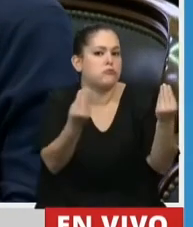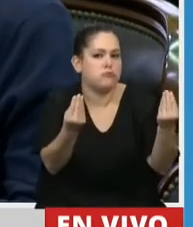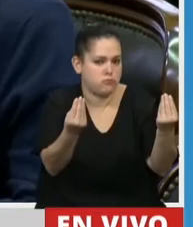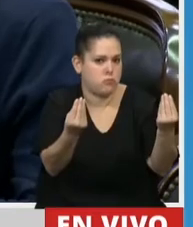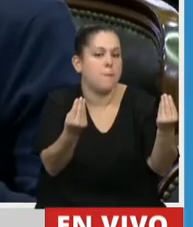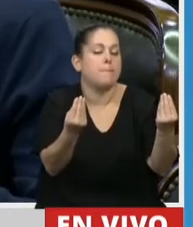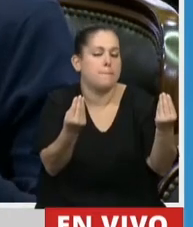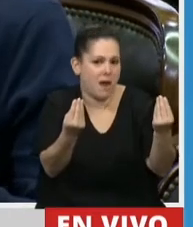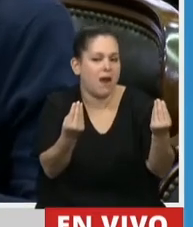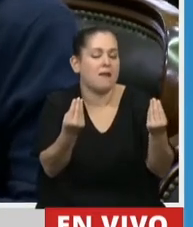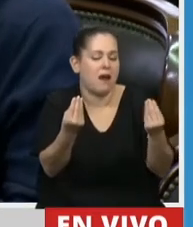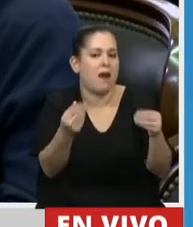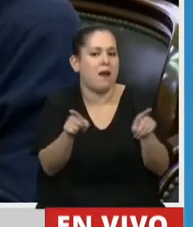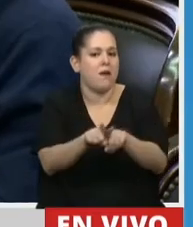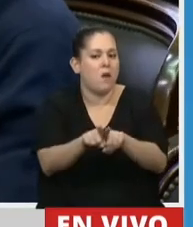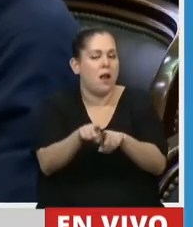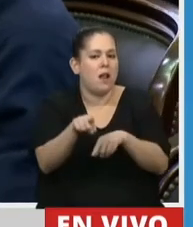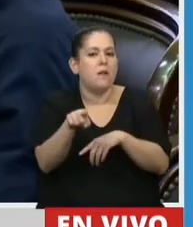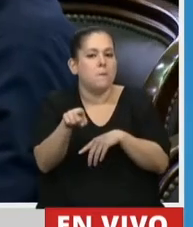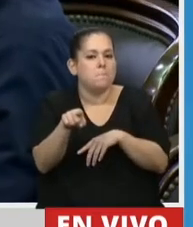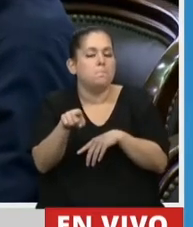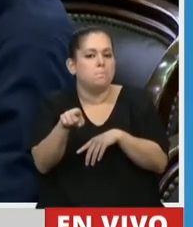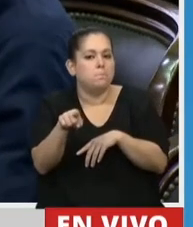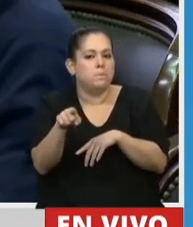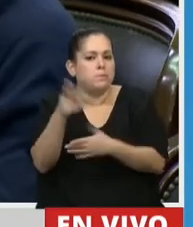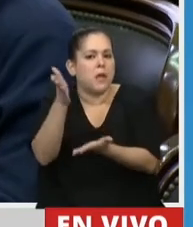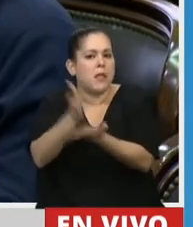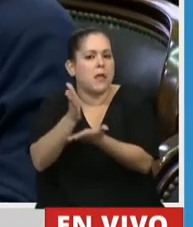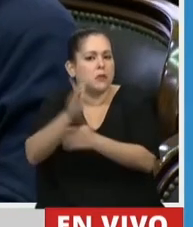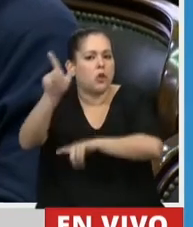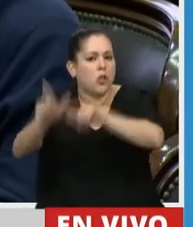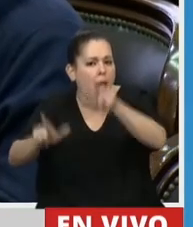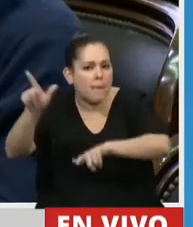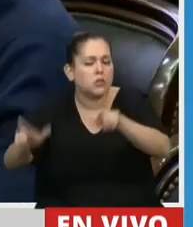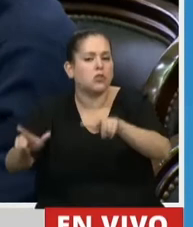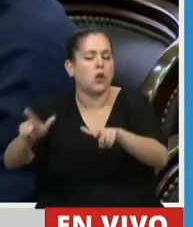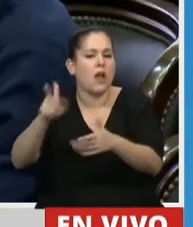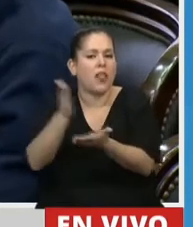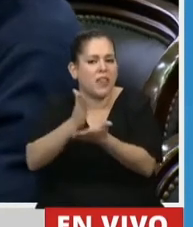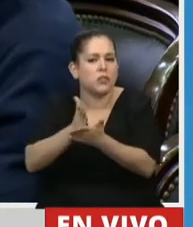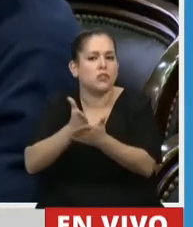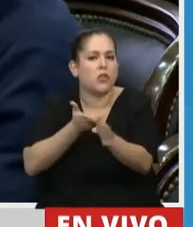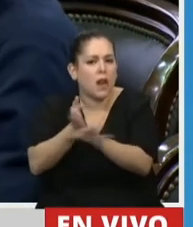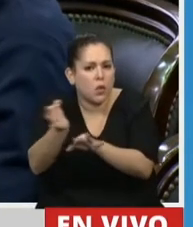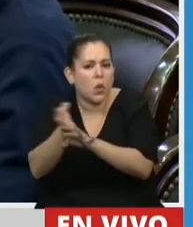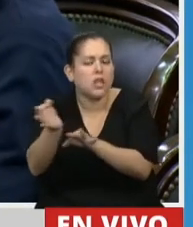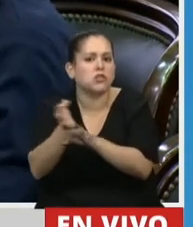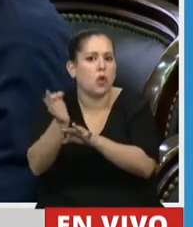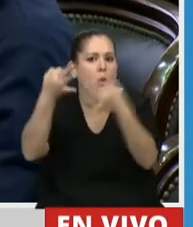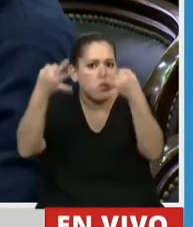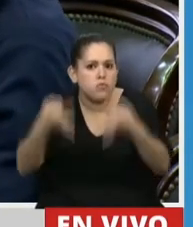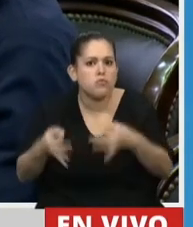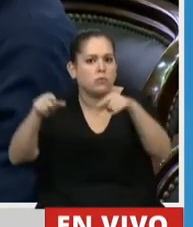de dar respuesta al derecho personal y social de la educación en esta